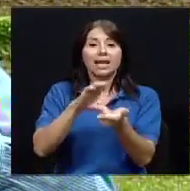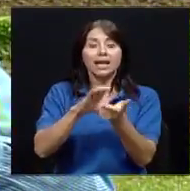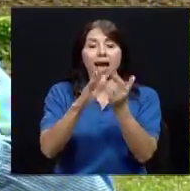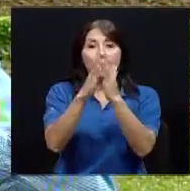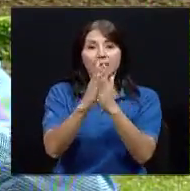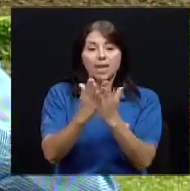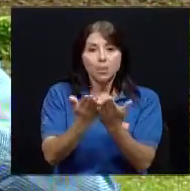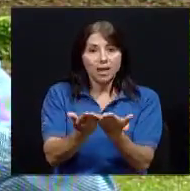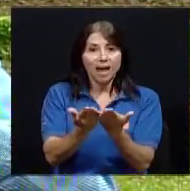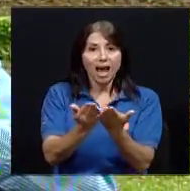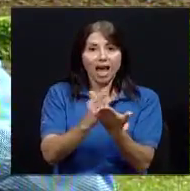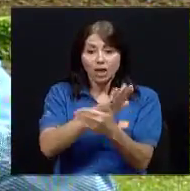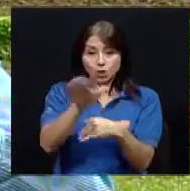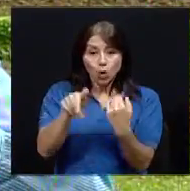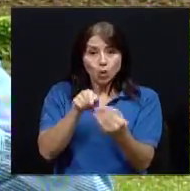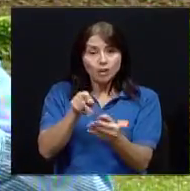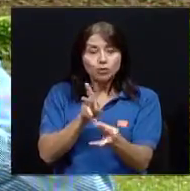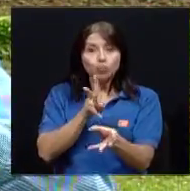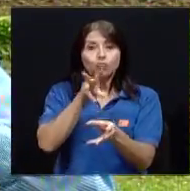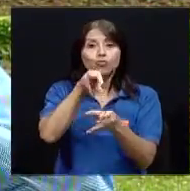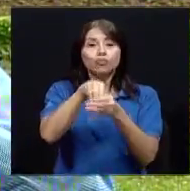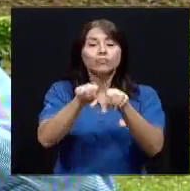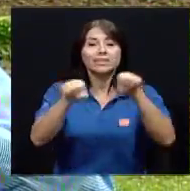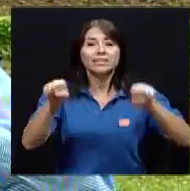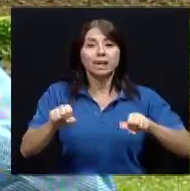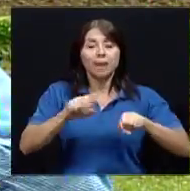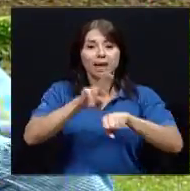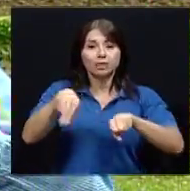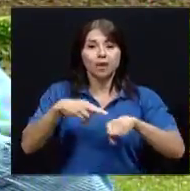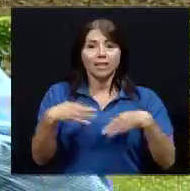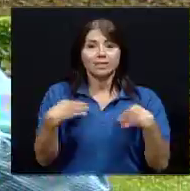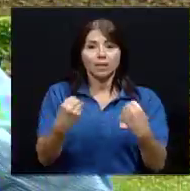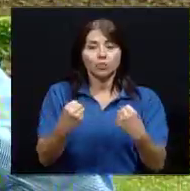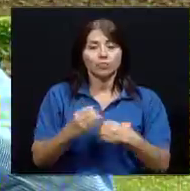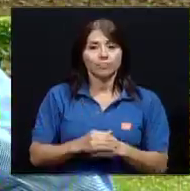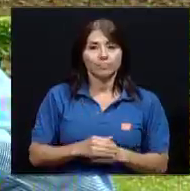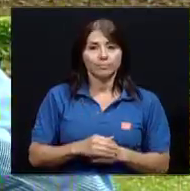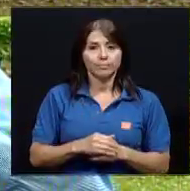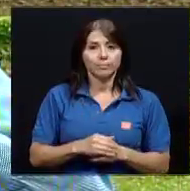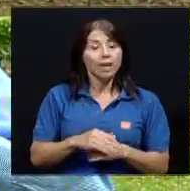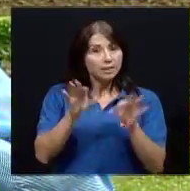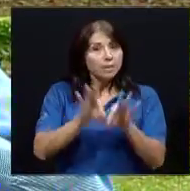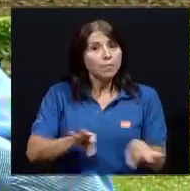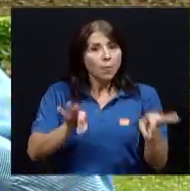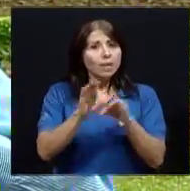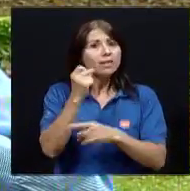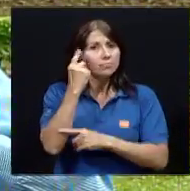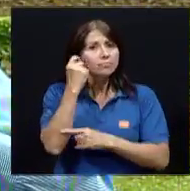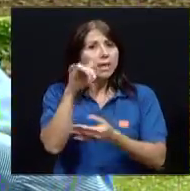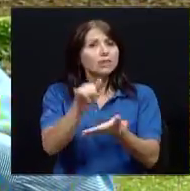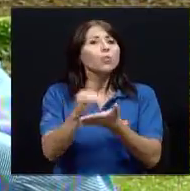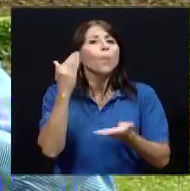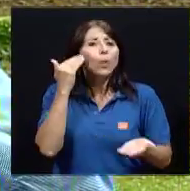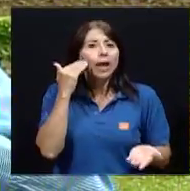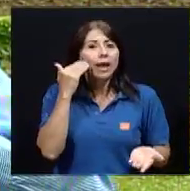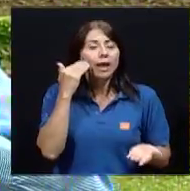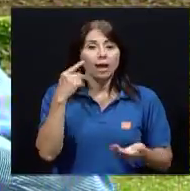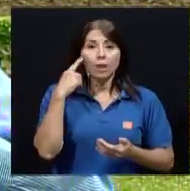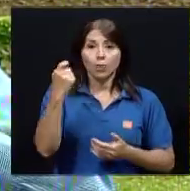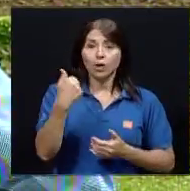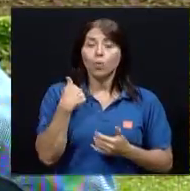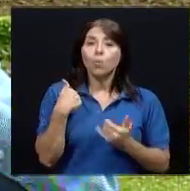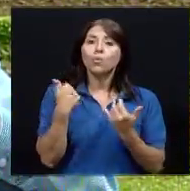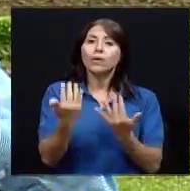Sistema Nacional de Salud. ¿Por qué es importante tener claro esto? Bueno, porque finalmente lo que uno espera es que hay una